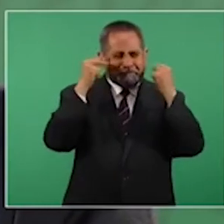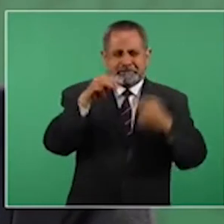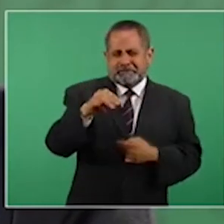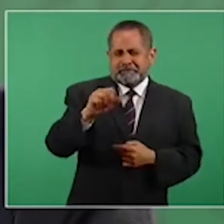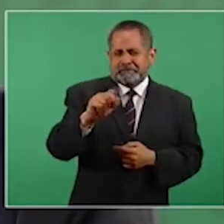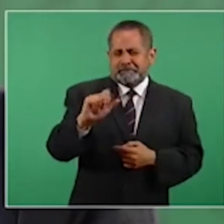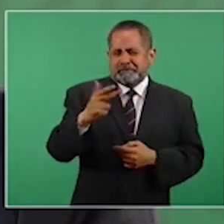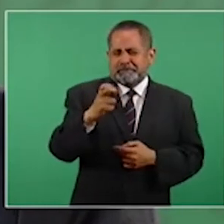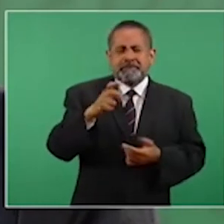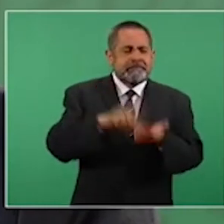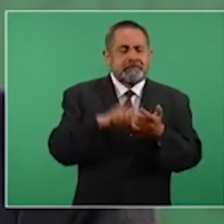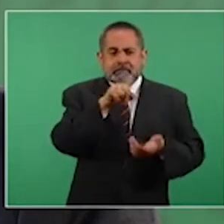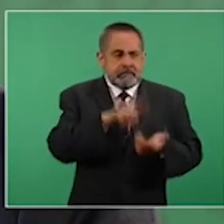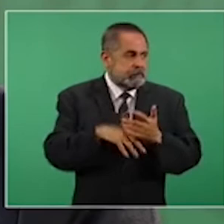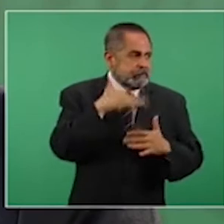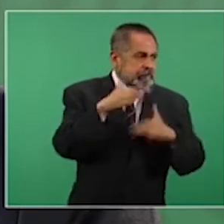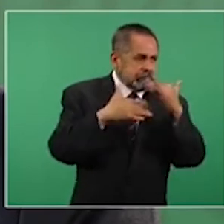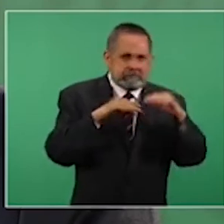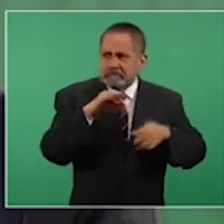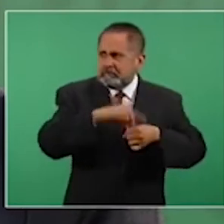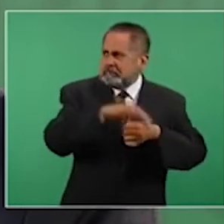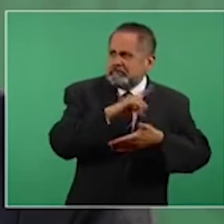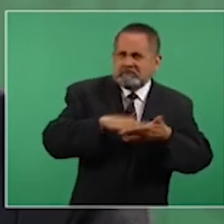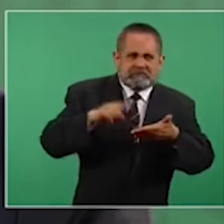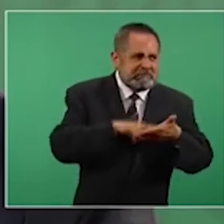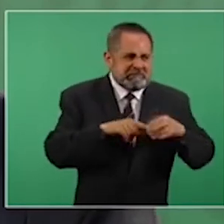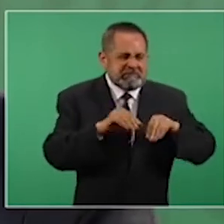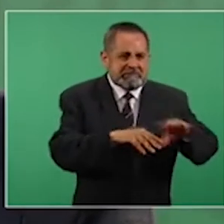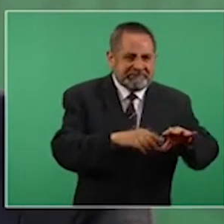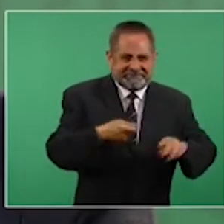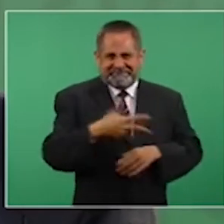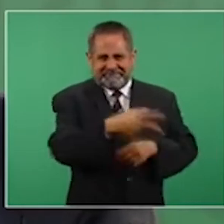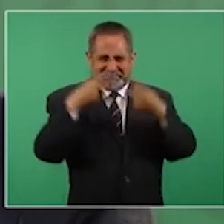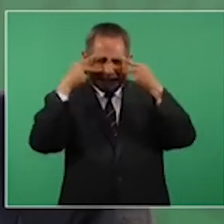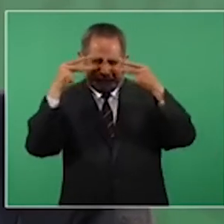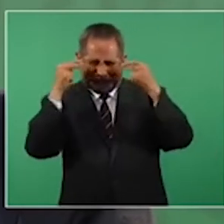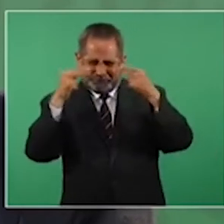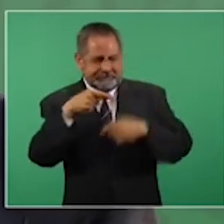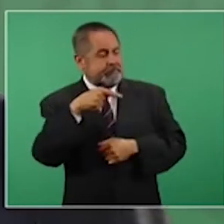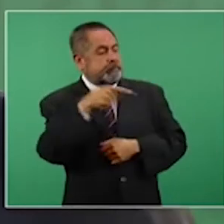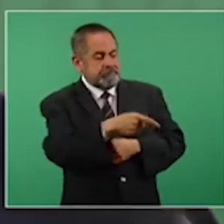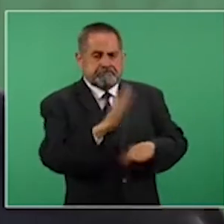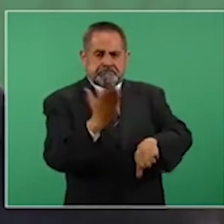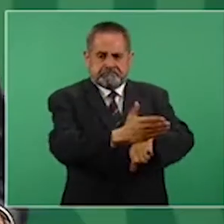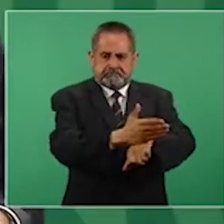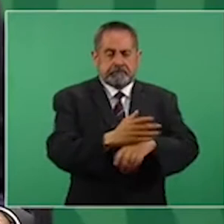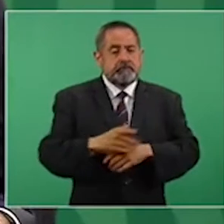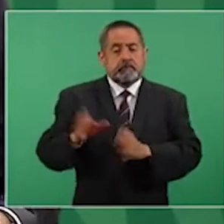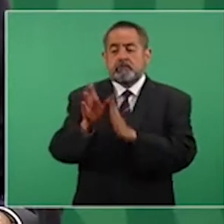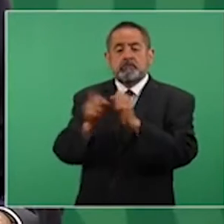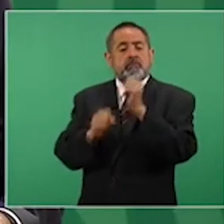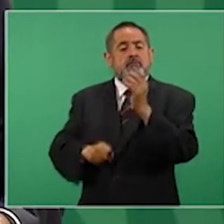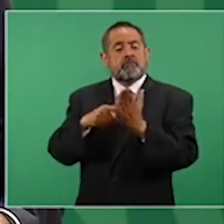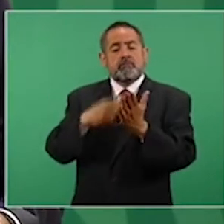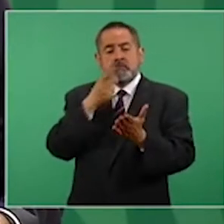al delincuente electoral. Ya la Constitución establece que el fraude electoral es